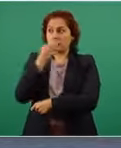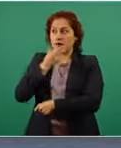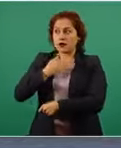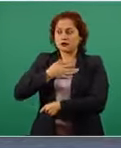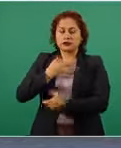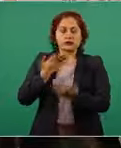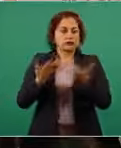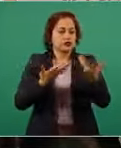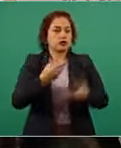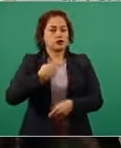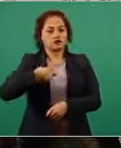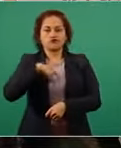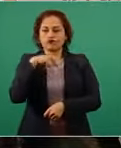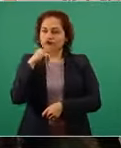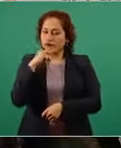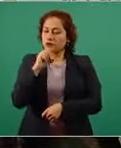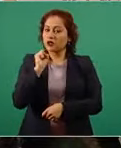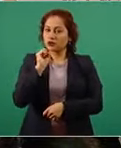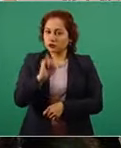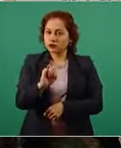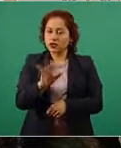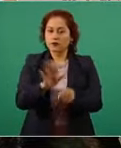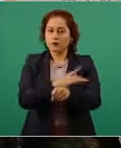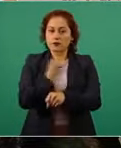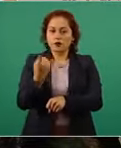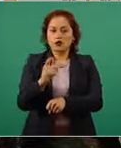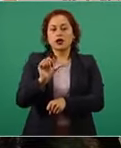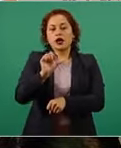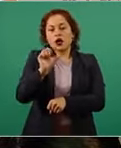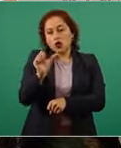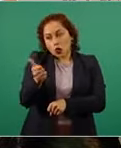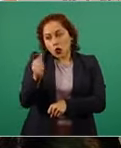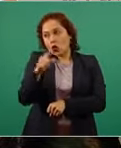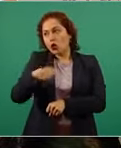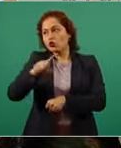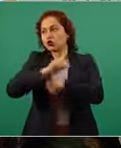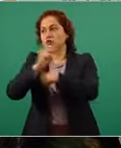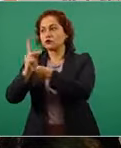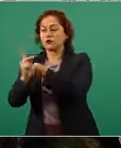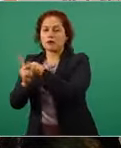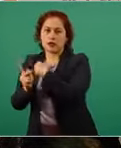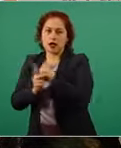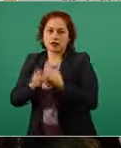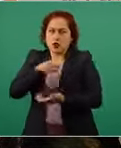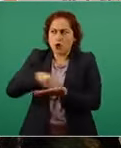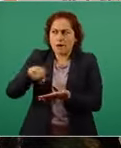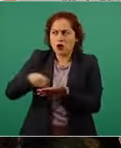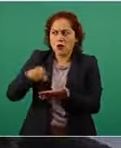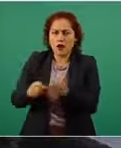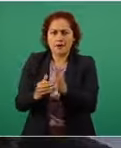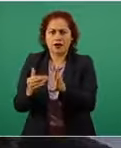Mientras al mismo tiempo se anuncian nuevas compras de países muy desarrollados de millones de dosis.